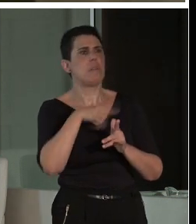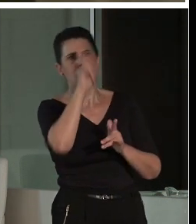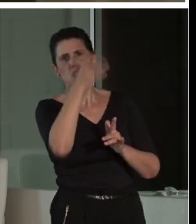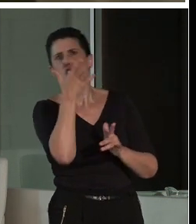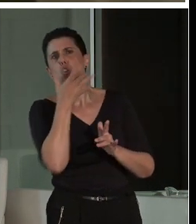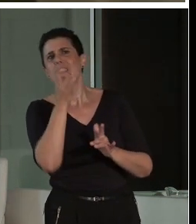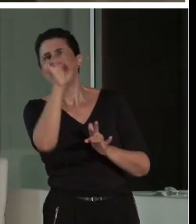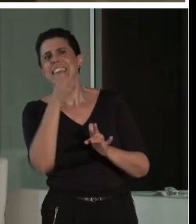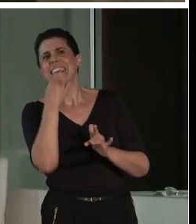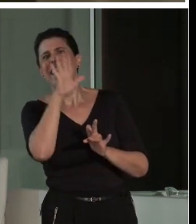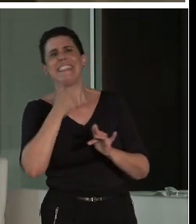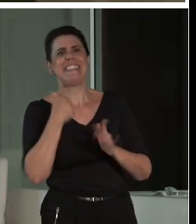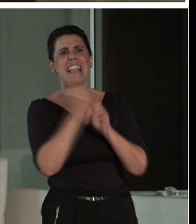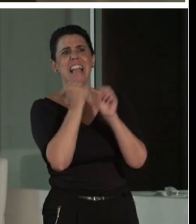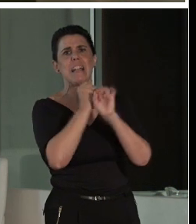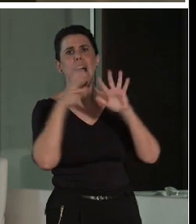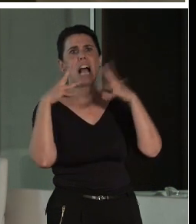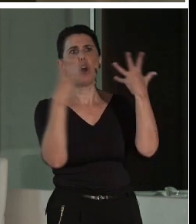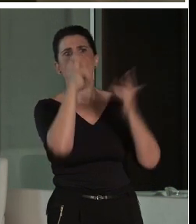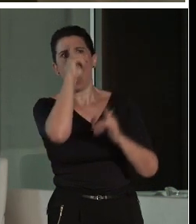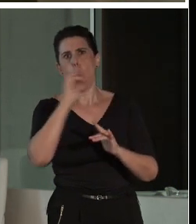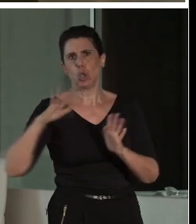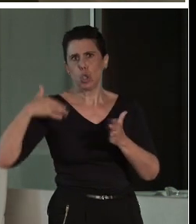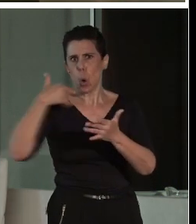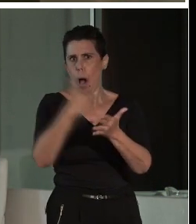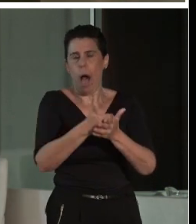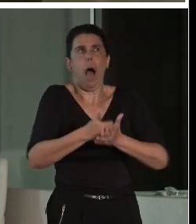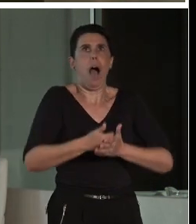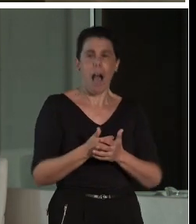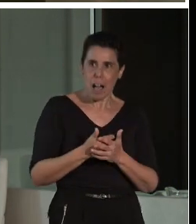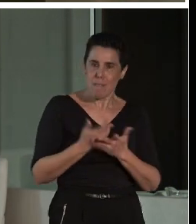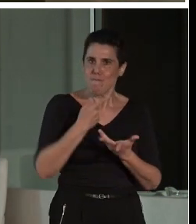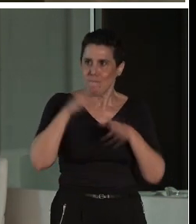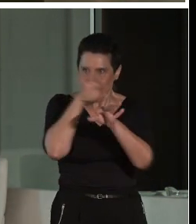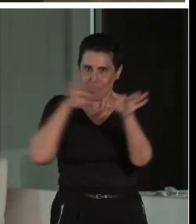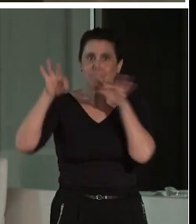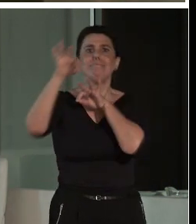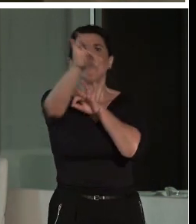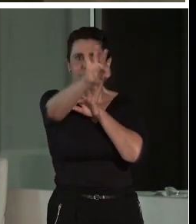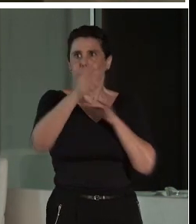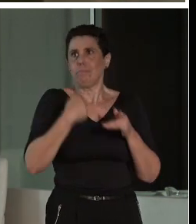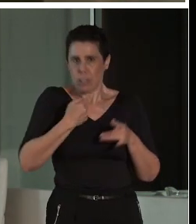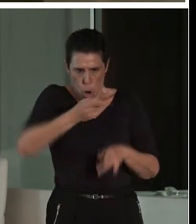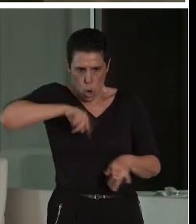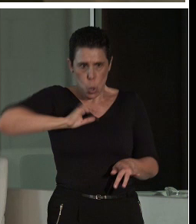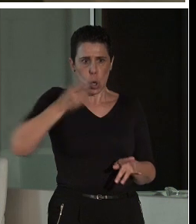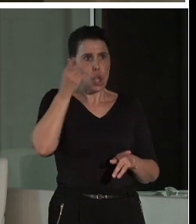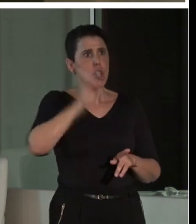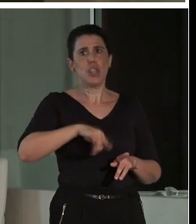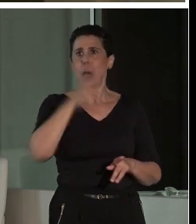me sentía muy acompañada. Eras tú, ¿verdad?, para hacer una norma. Porque yo decía, pues sí, es verdad, porque nosotros con esto empezamos, me parece que fue en el 2011 o en el 2000.